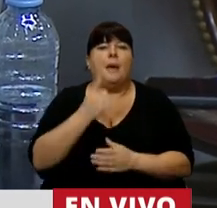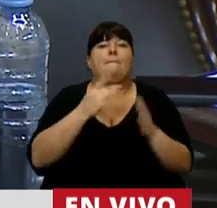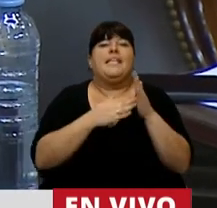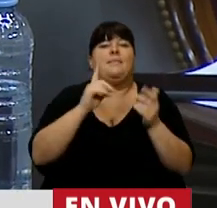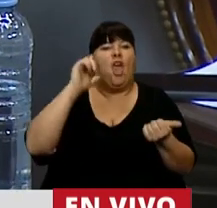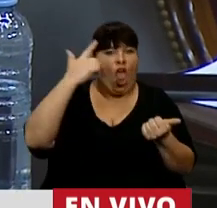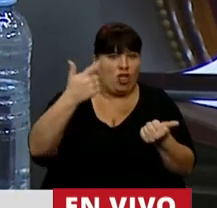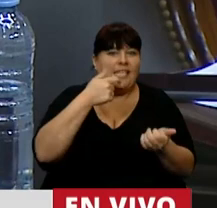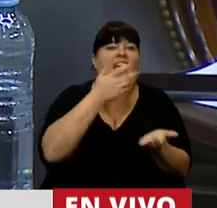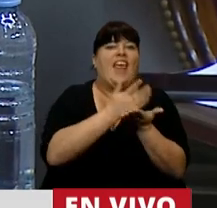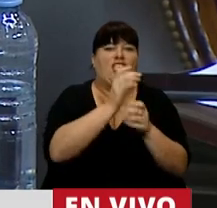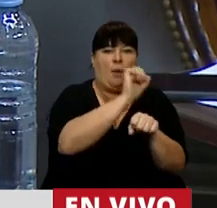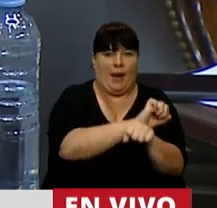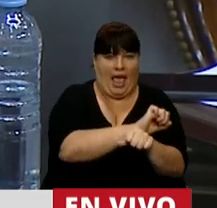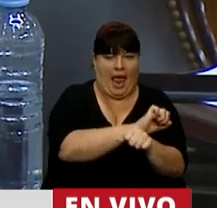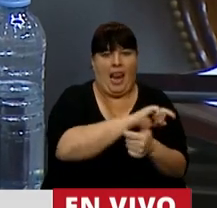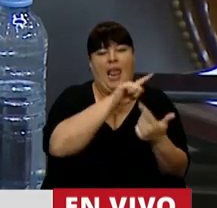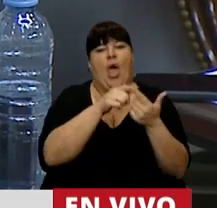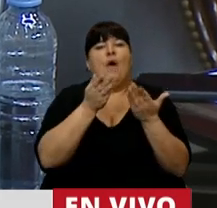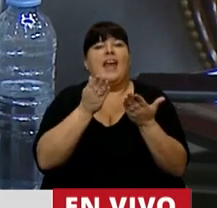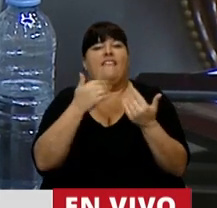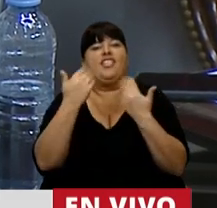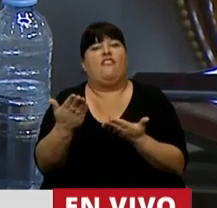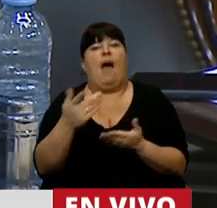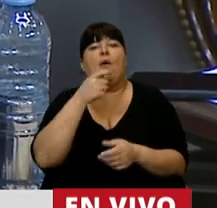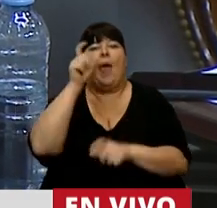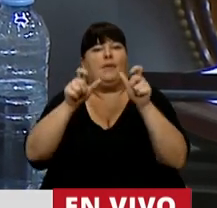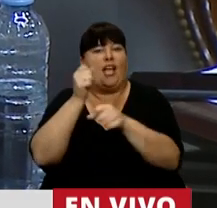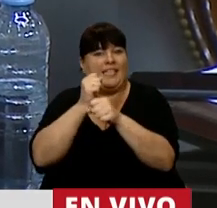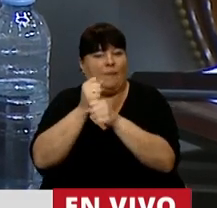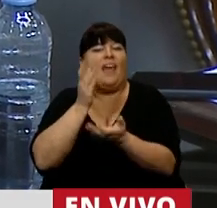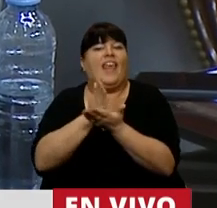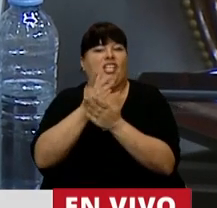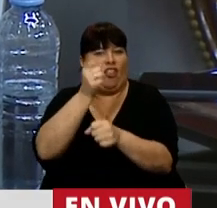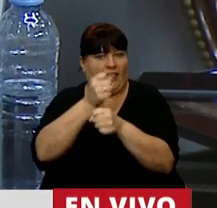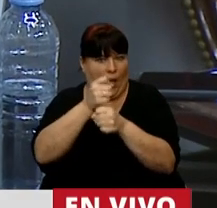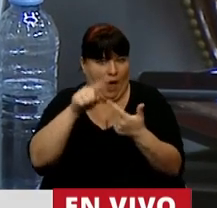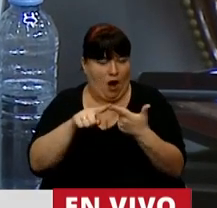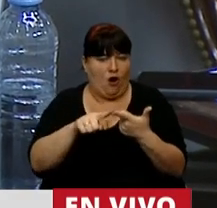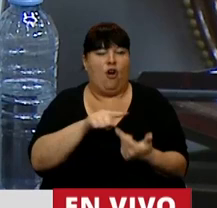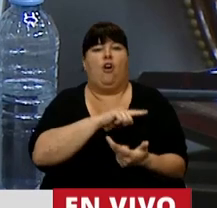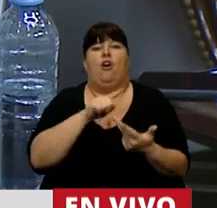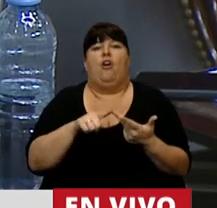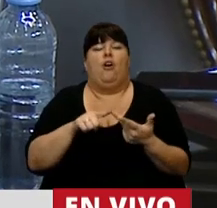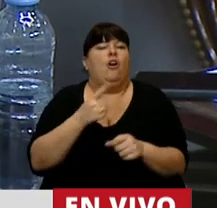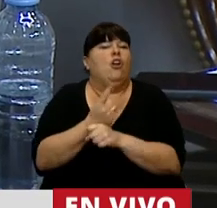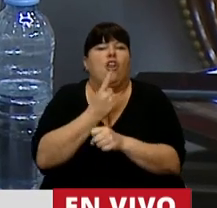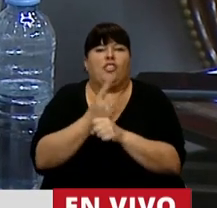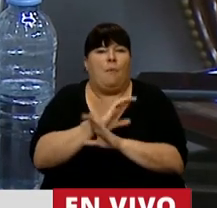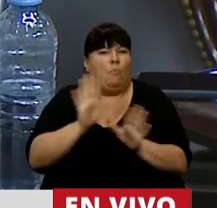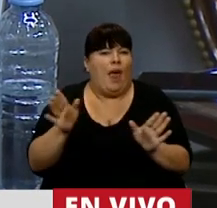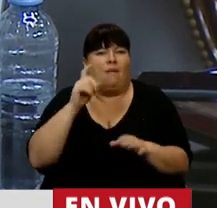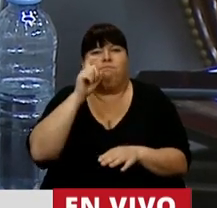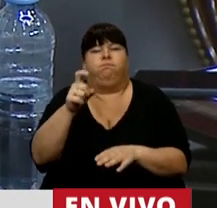principio de inocencia en el derecho penal, el beneficio a favor del trabajador en el derecho laboral. No se puede